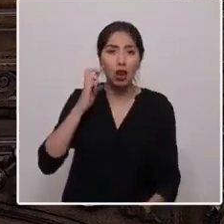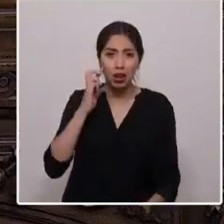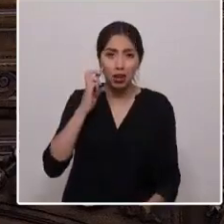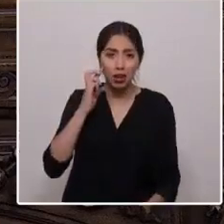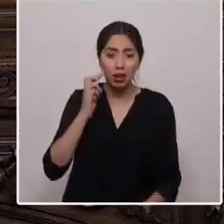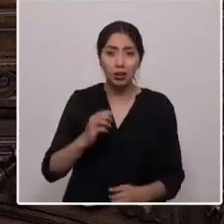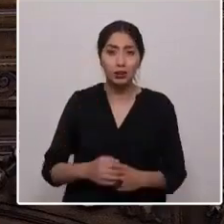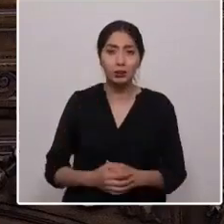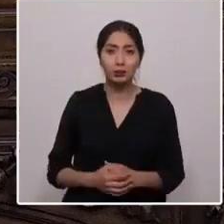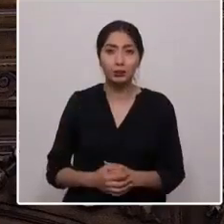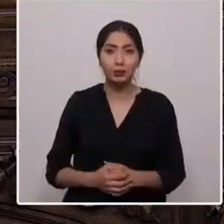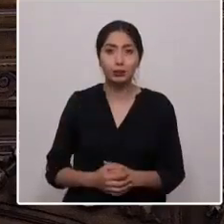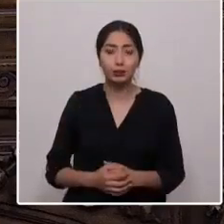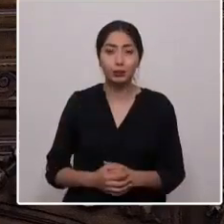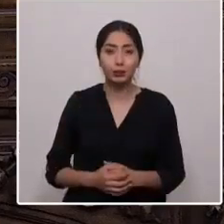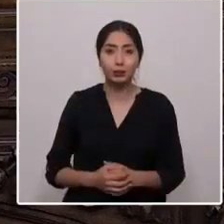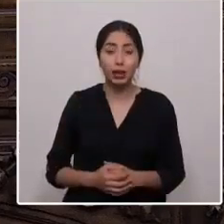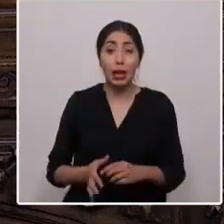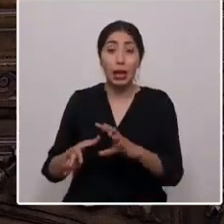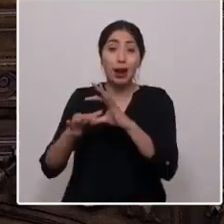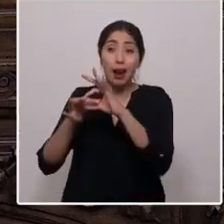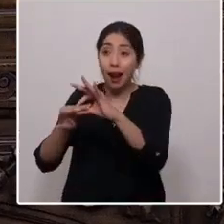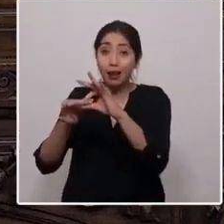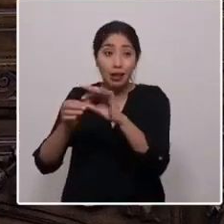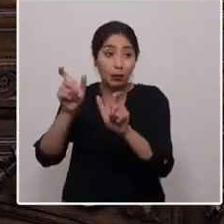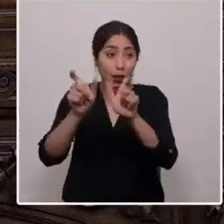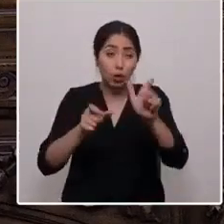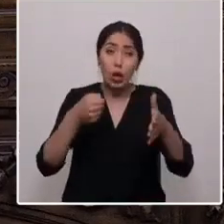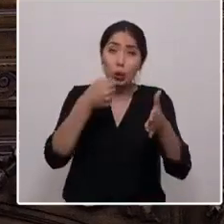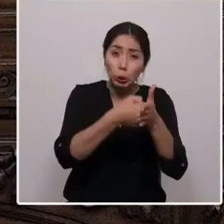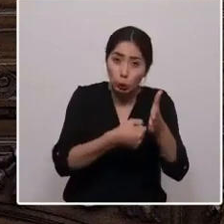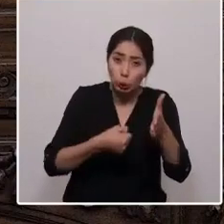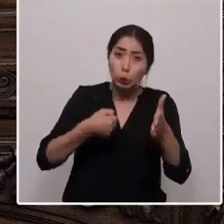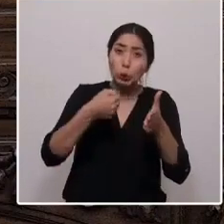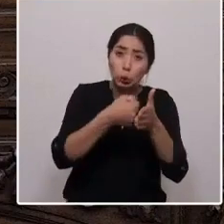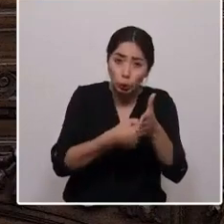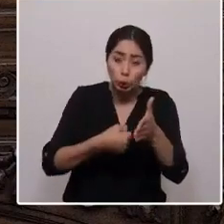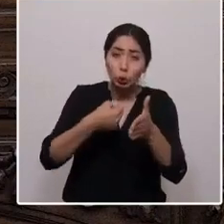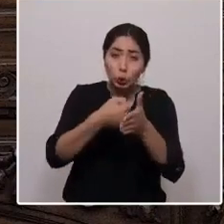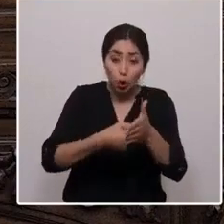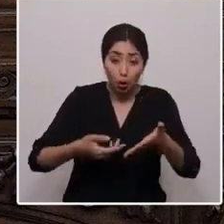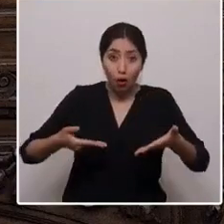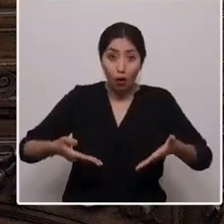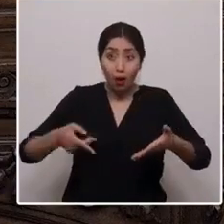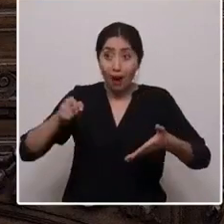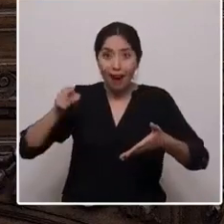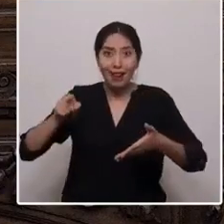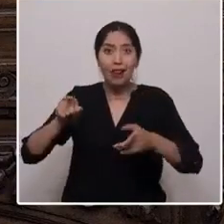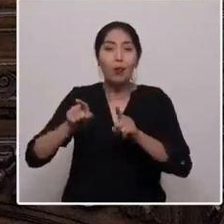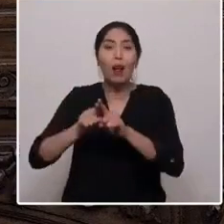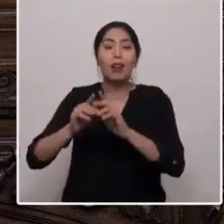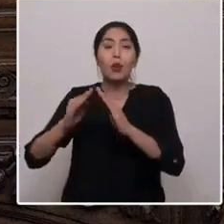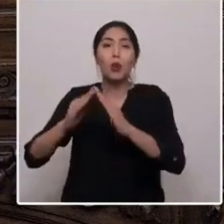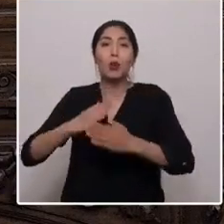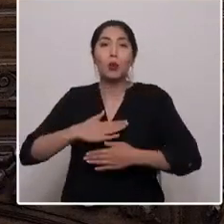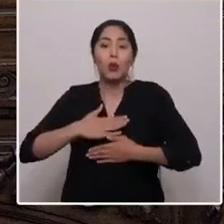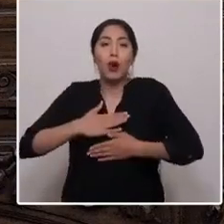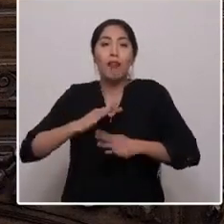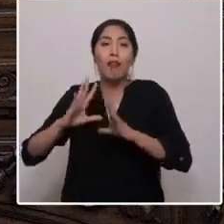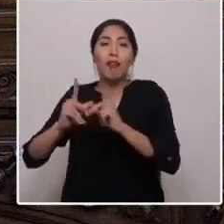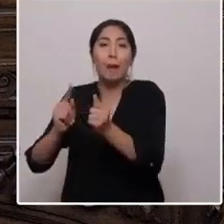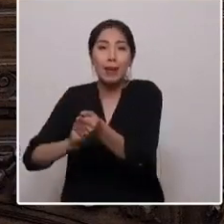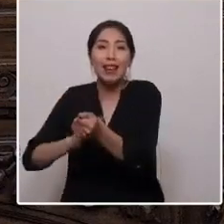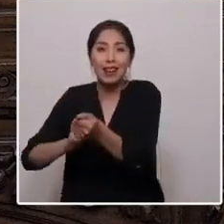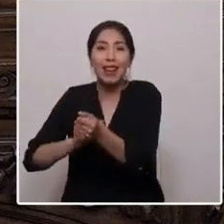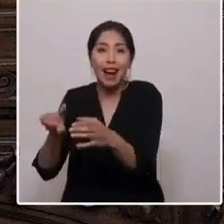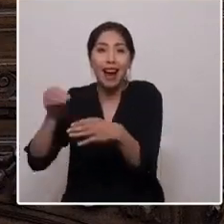Y que gracias a la lucha de los pobladores, hoy se da un hogar para muchas personas y familias que de